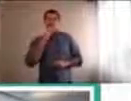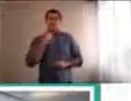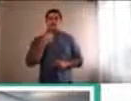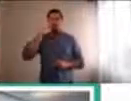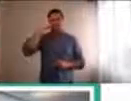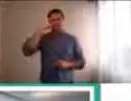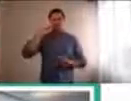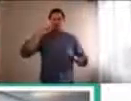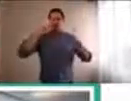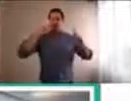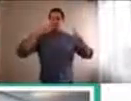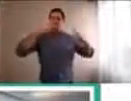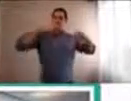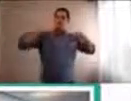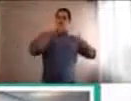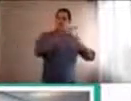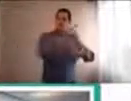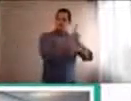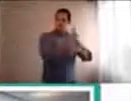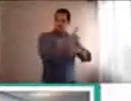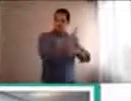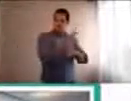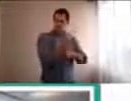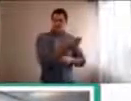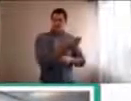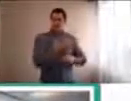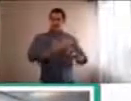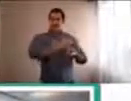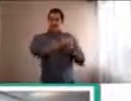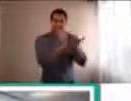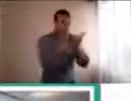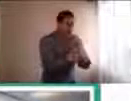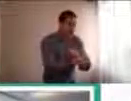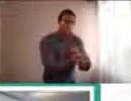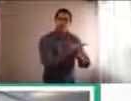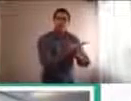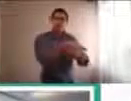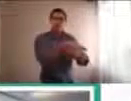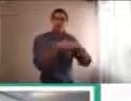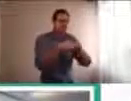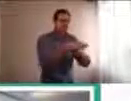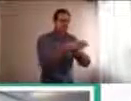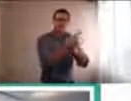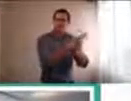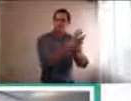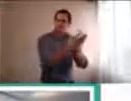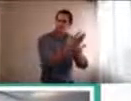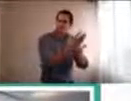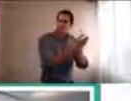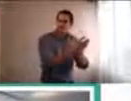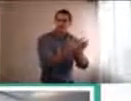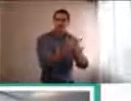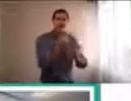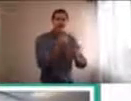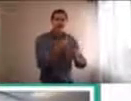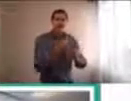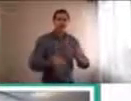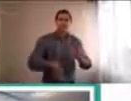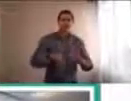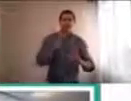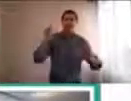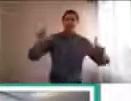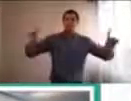abrupto, y esto que planteamos al principio, donde tiene mayor exposición, donde está más exigido,